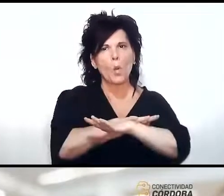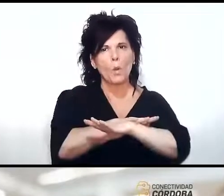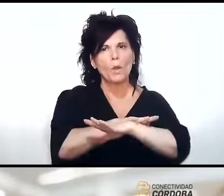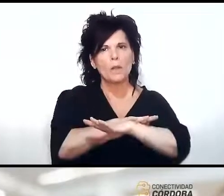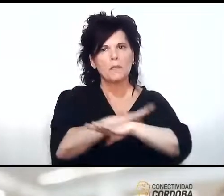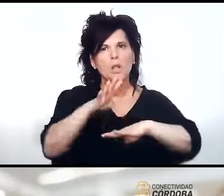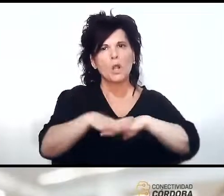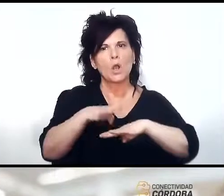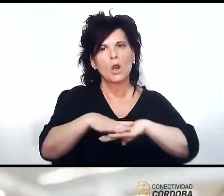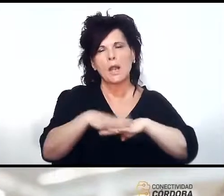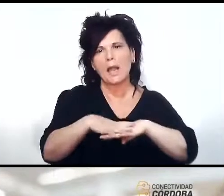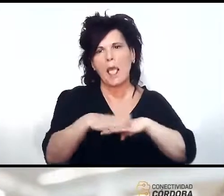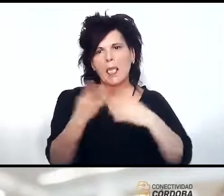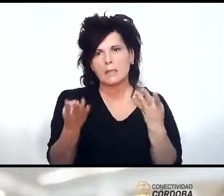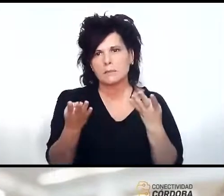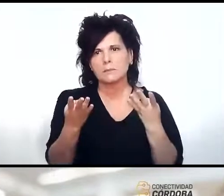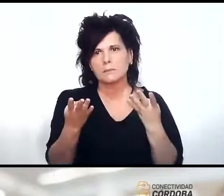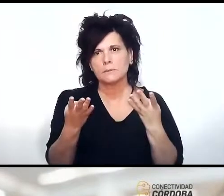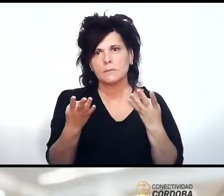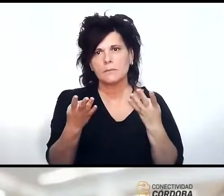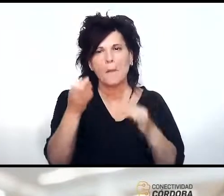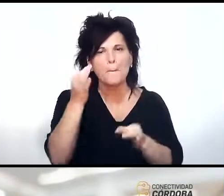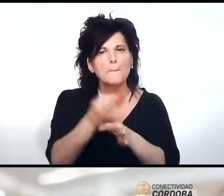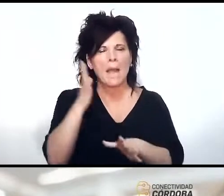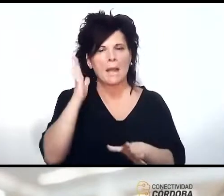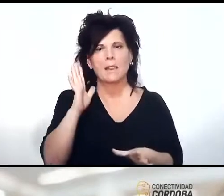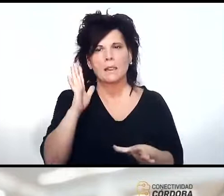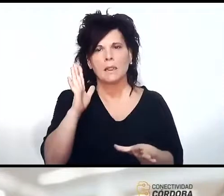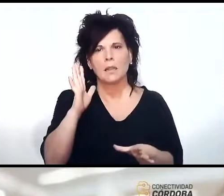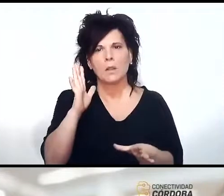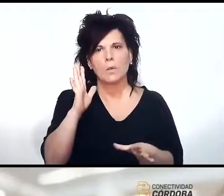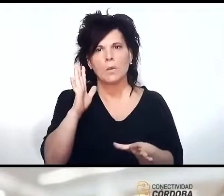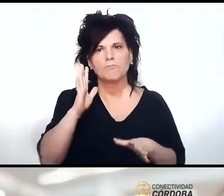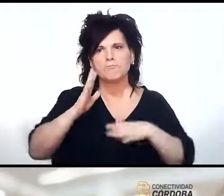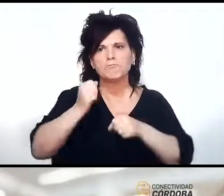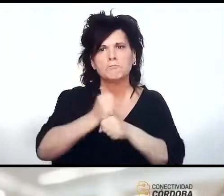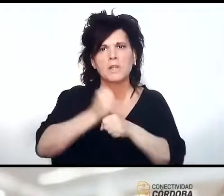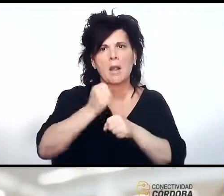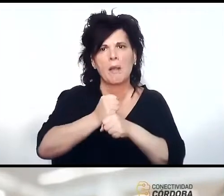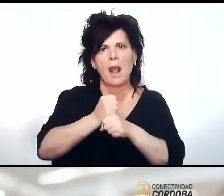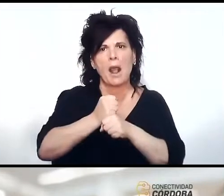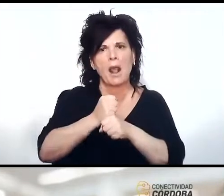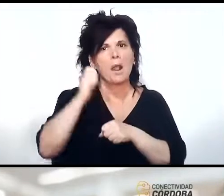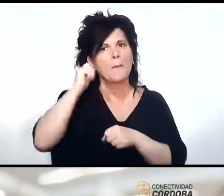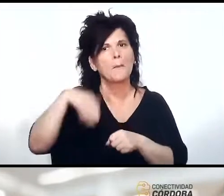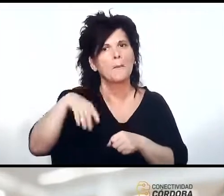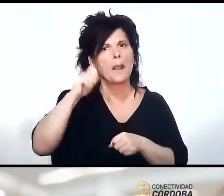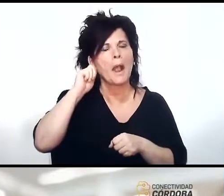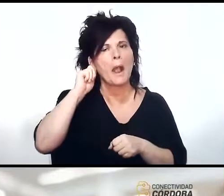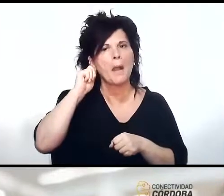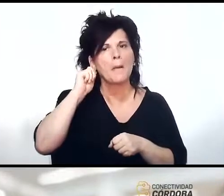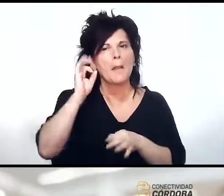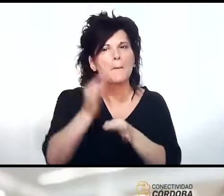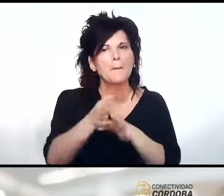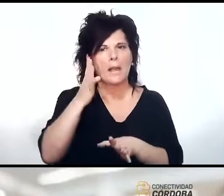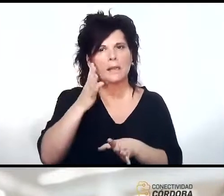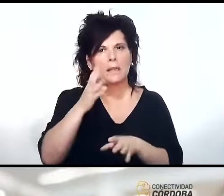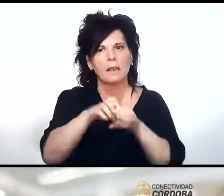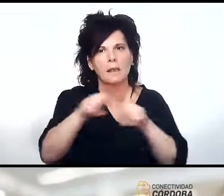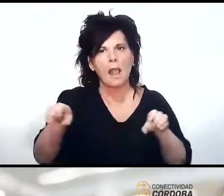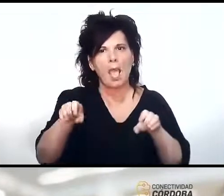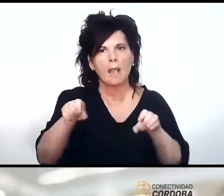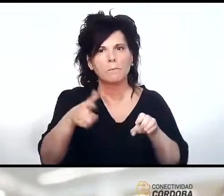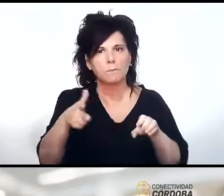Internet de las Cosas que son redes particulares que actúan en una frecuencia particular son redes inalámbricas